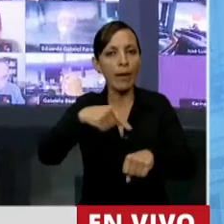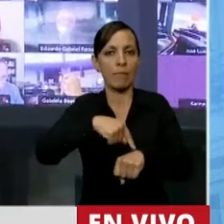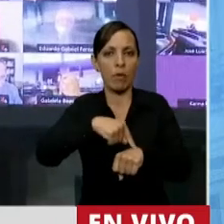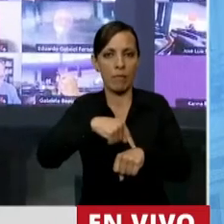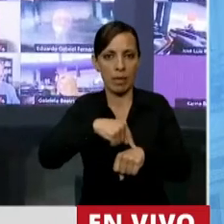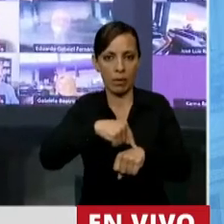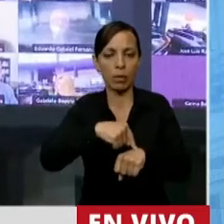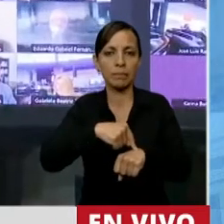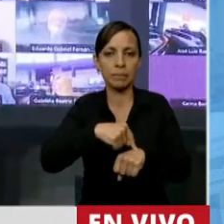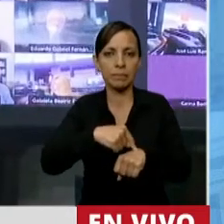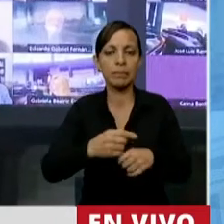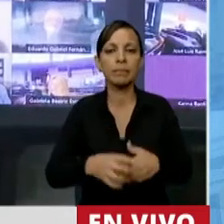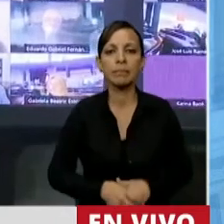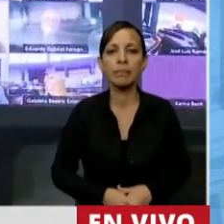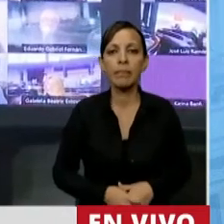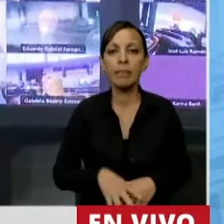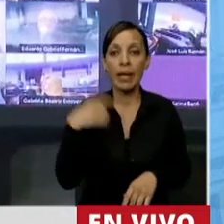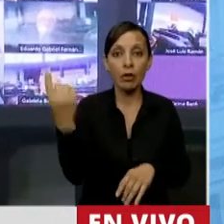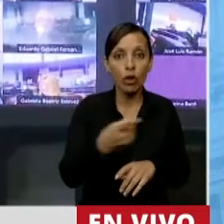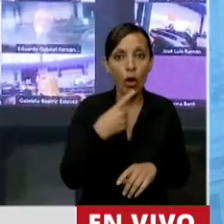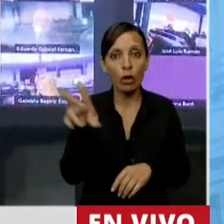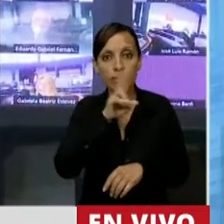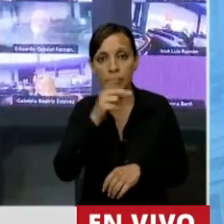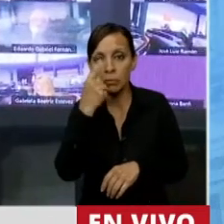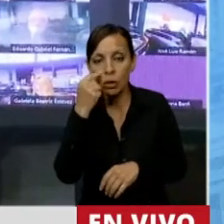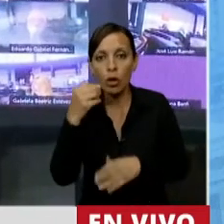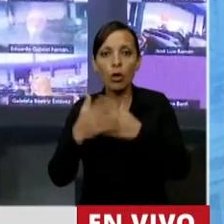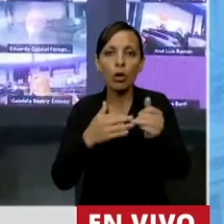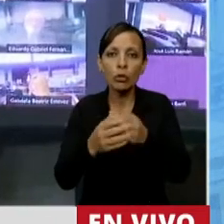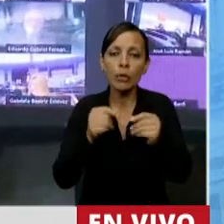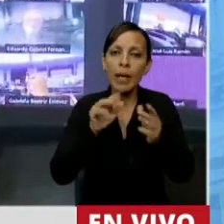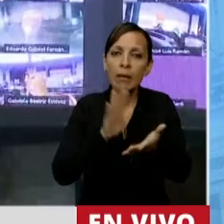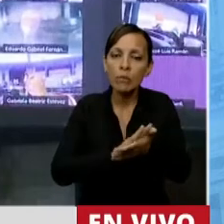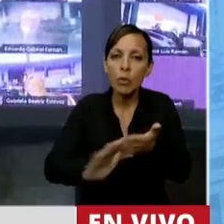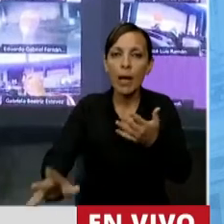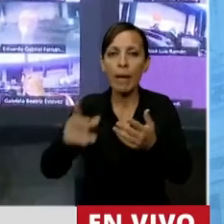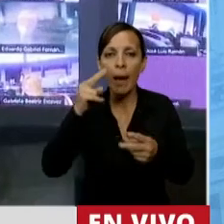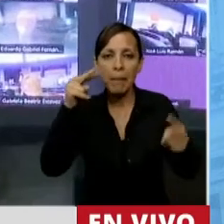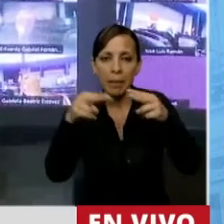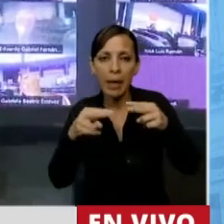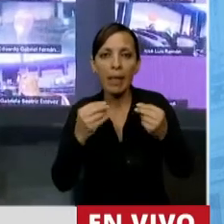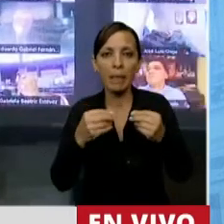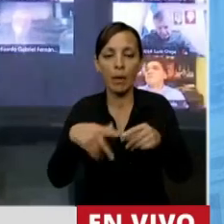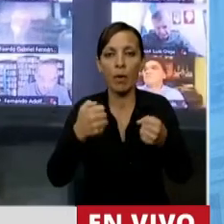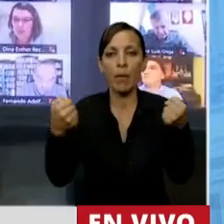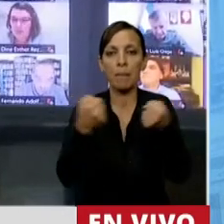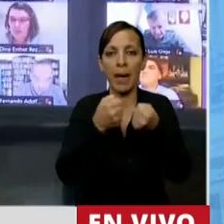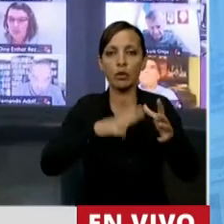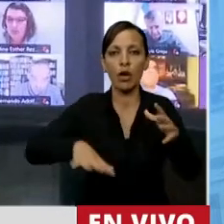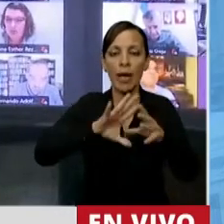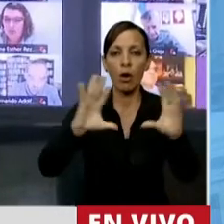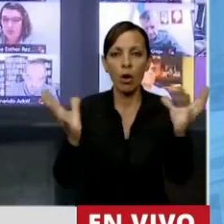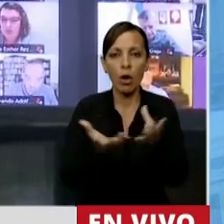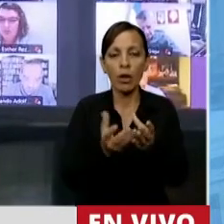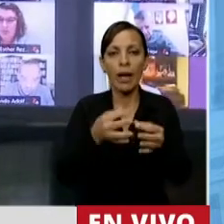de poder, entre todos y todas, construir este nuevo paradigma para este nuevo pacto ecológico y social que